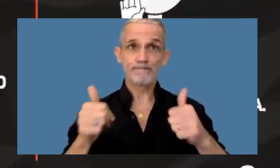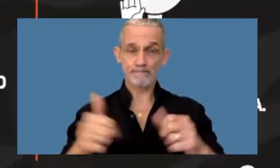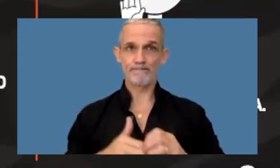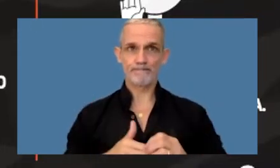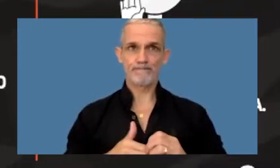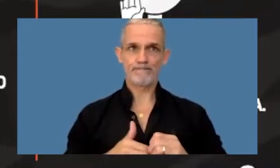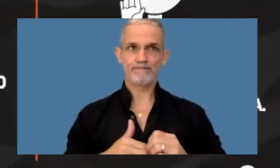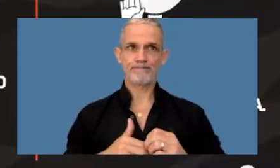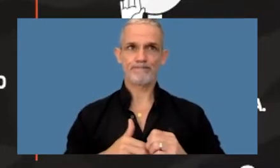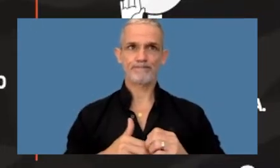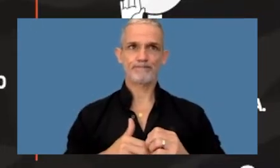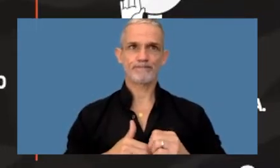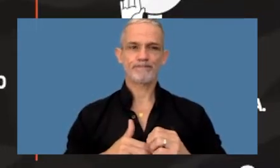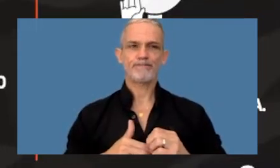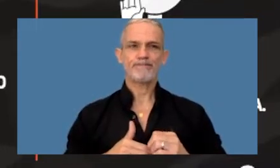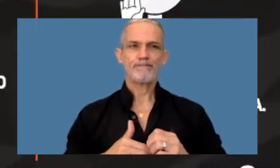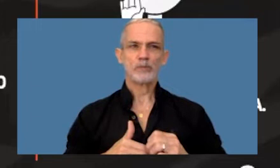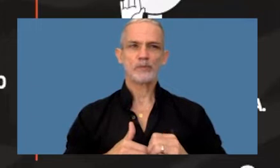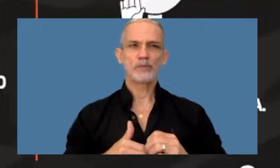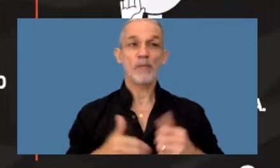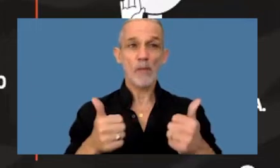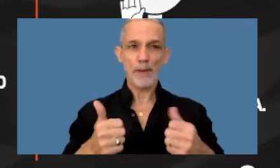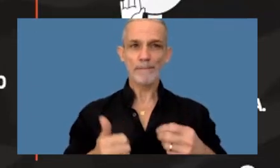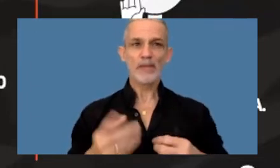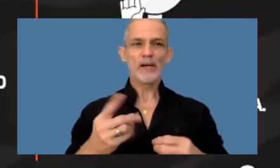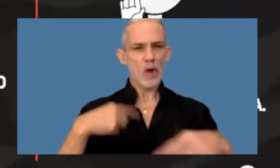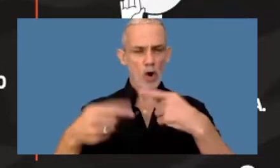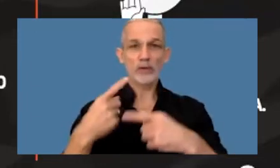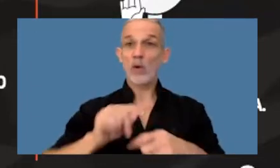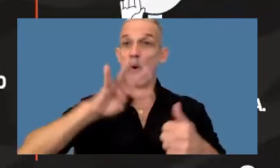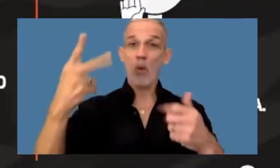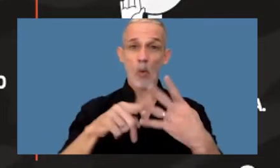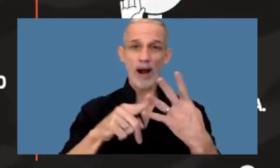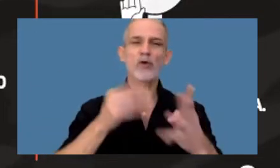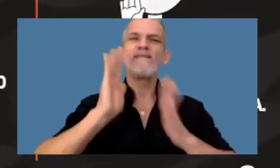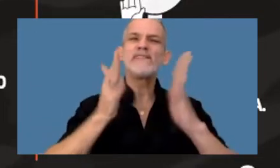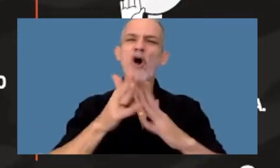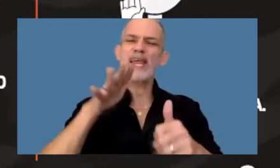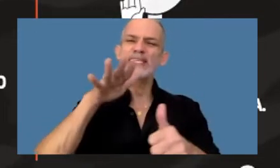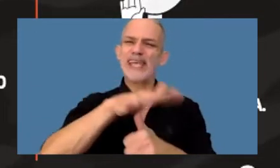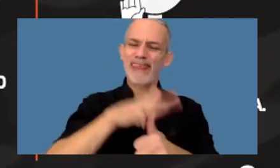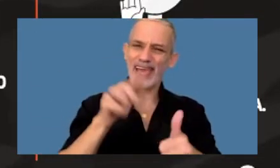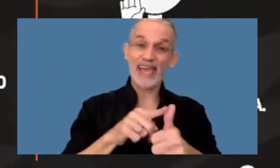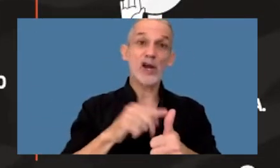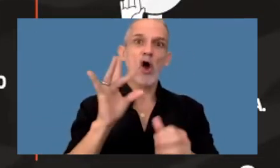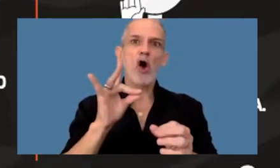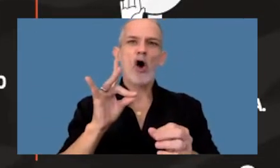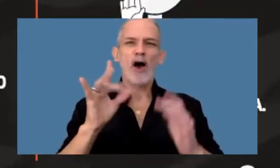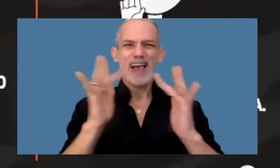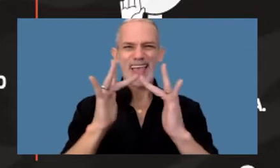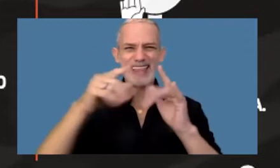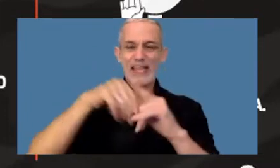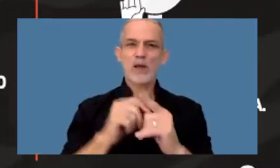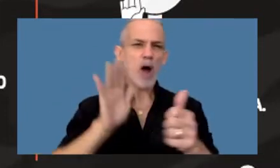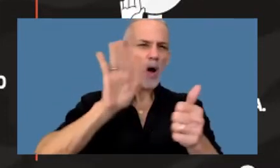perfecto muy bien sigo cuarto violencia de género digital todos los temas de